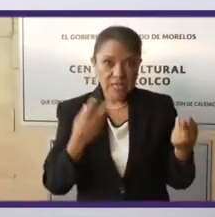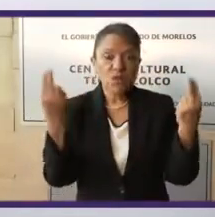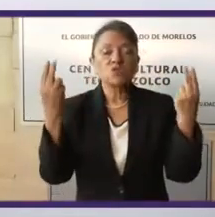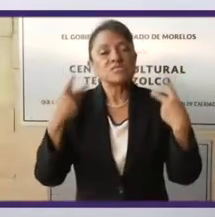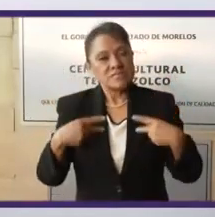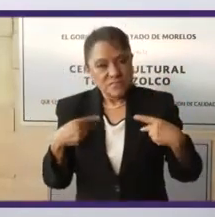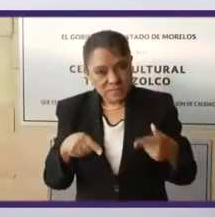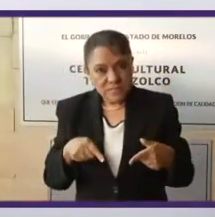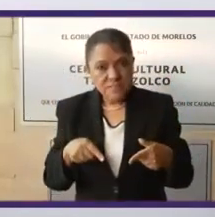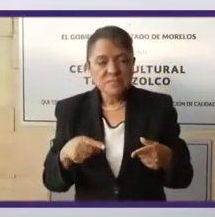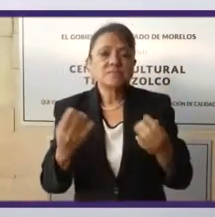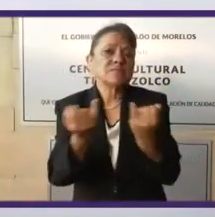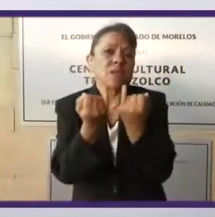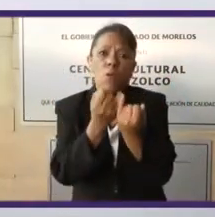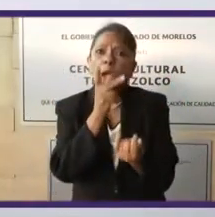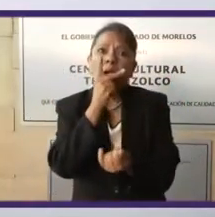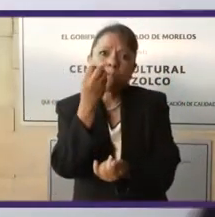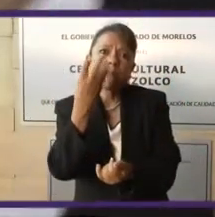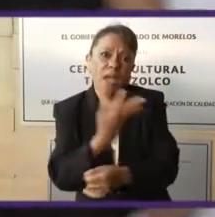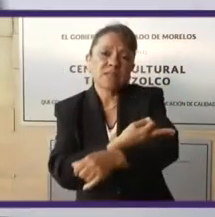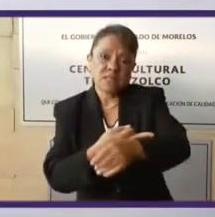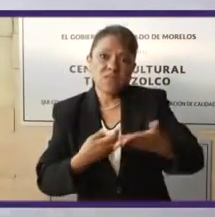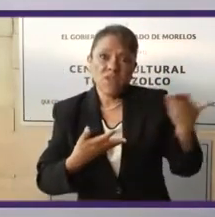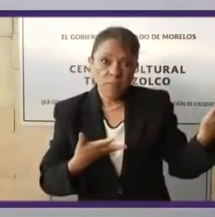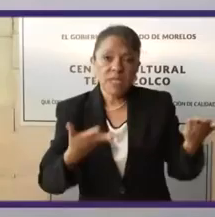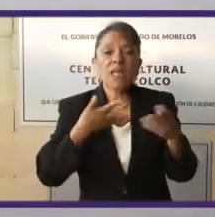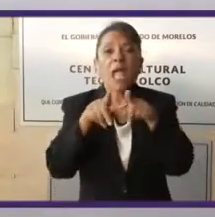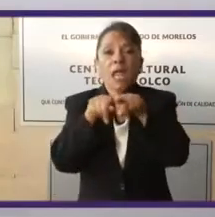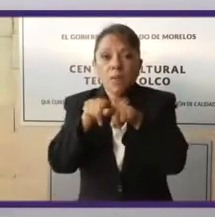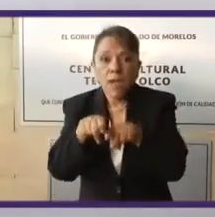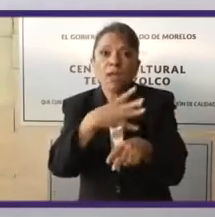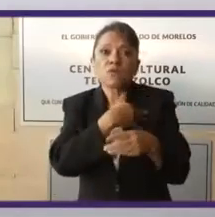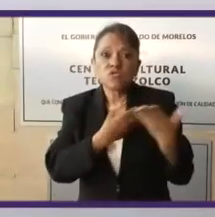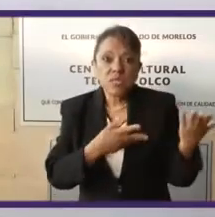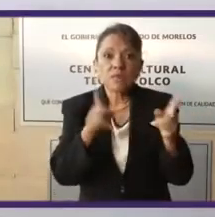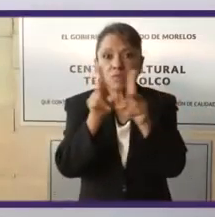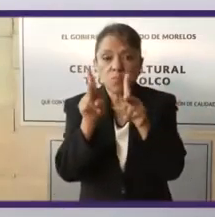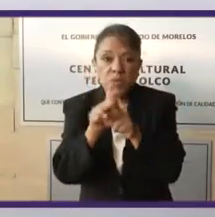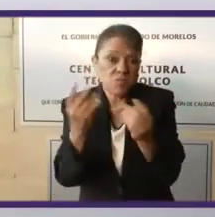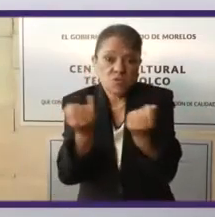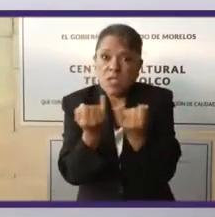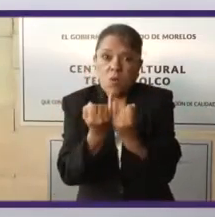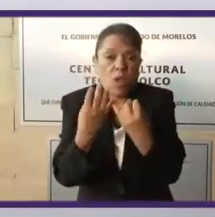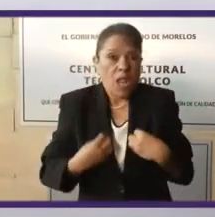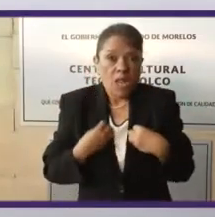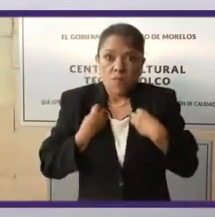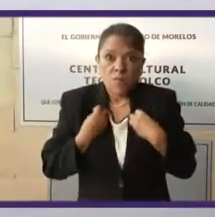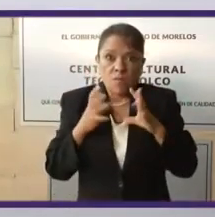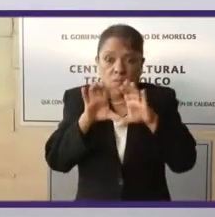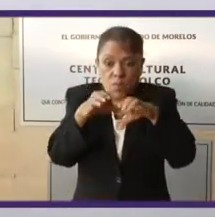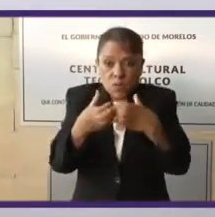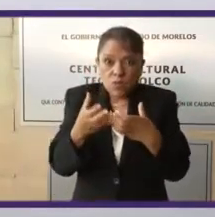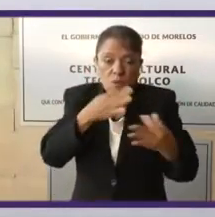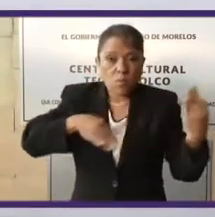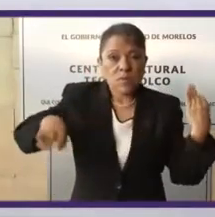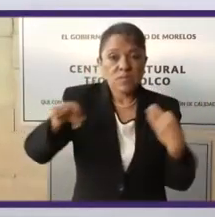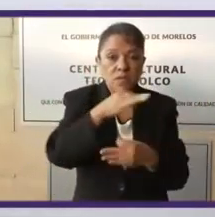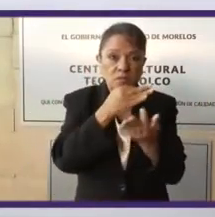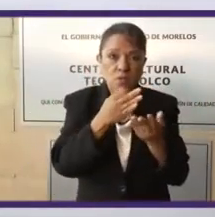crispación, de desencuentro social que necesitamos generar una alternativa. Y nosotros,